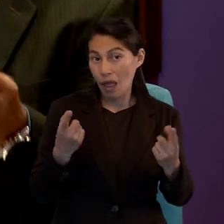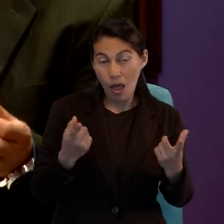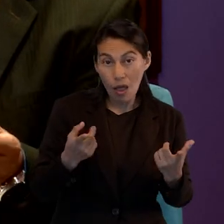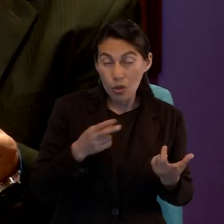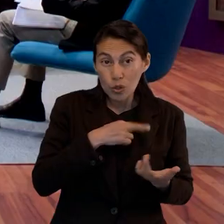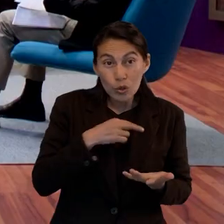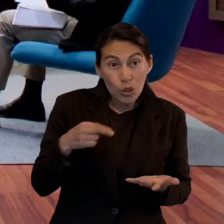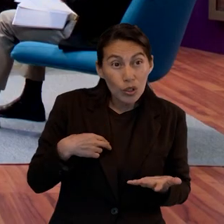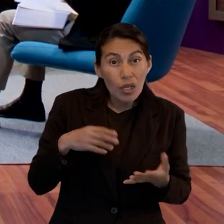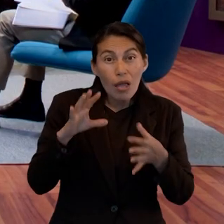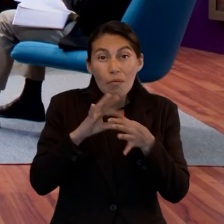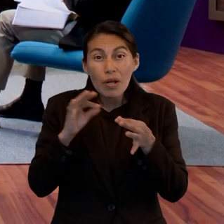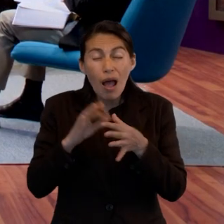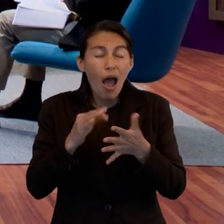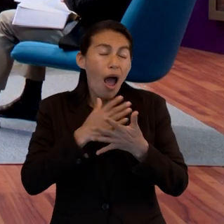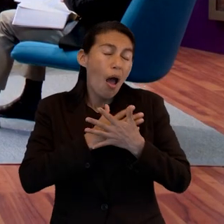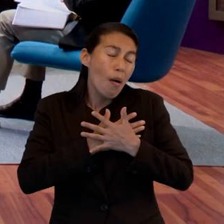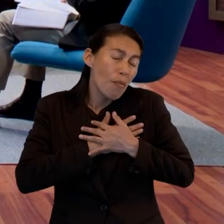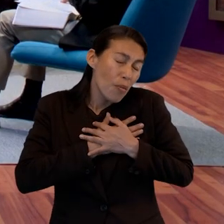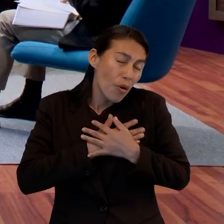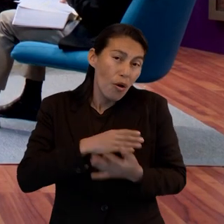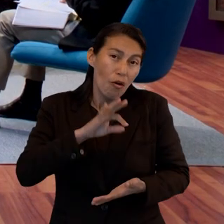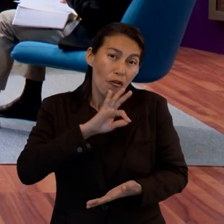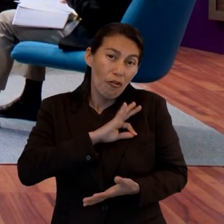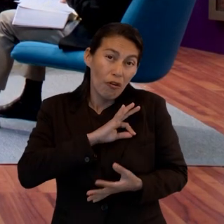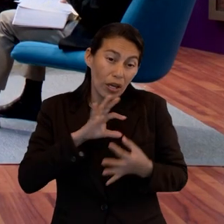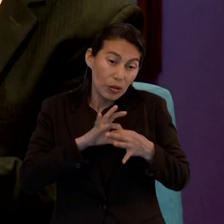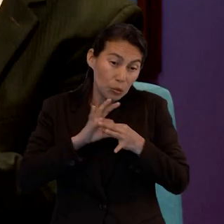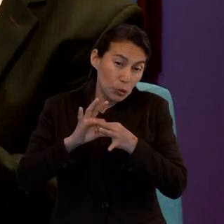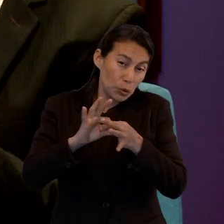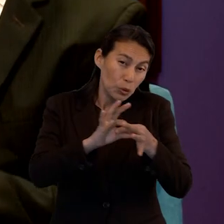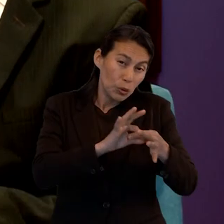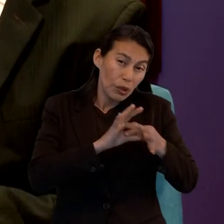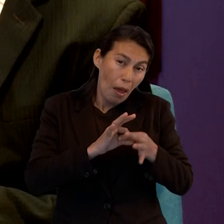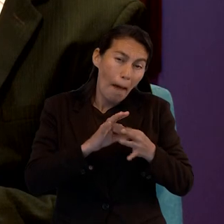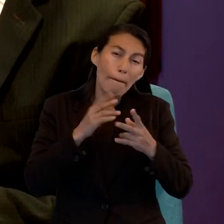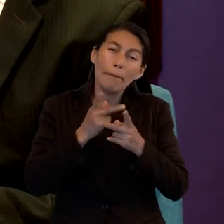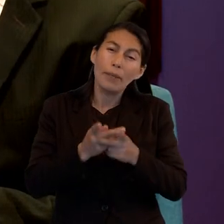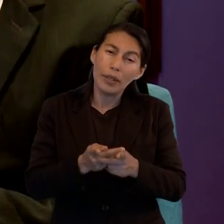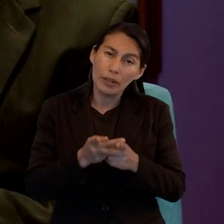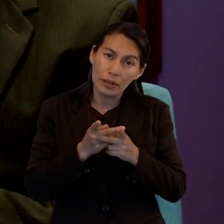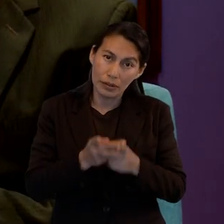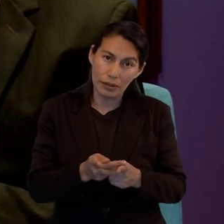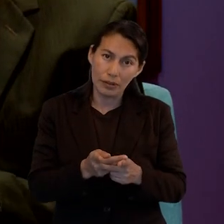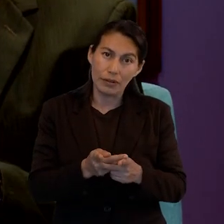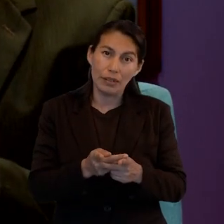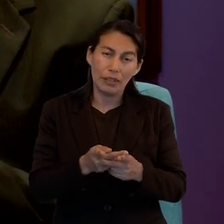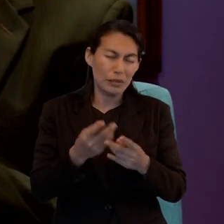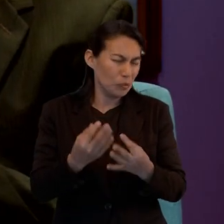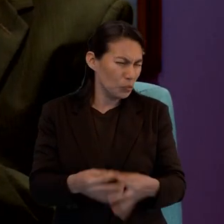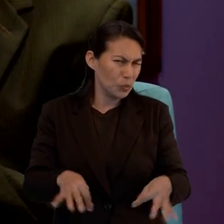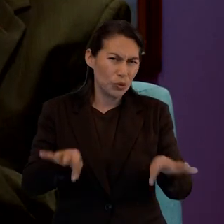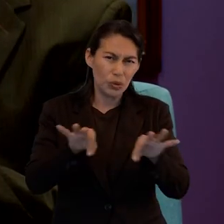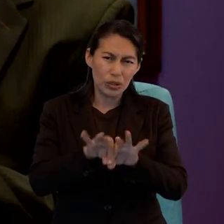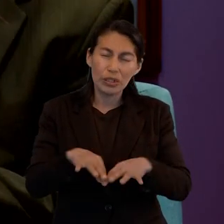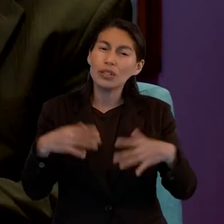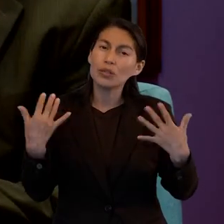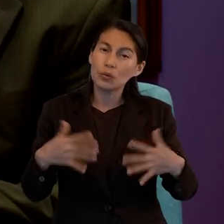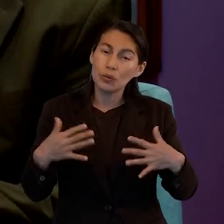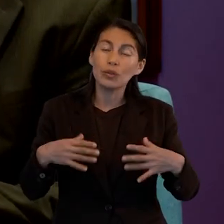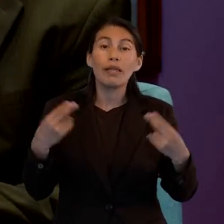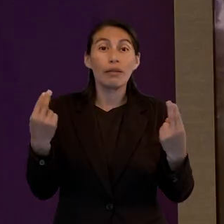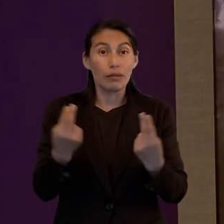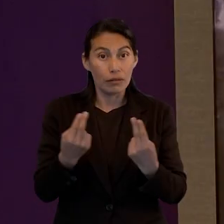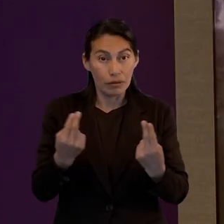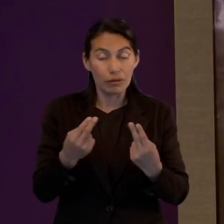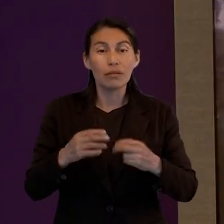del amor, de la fe, y va de la mano la paciencia. La paciencia es algo indispensable,